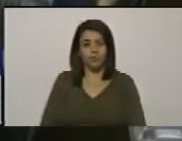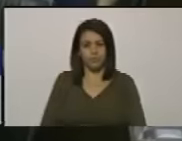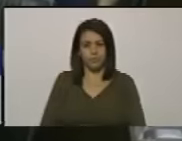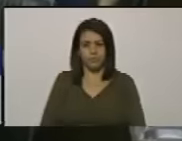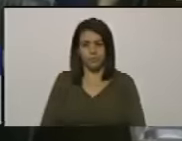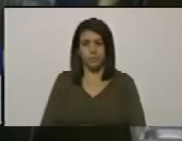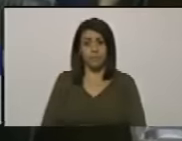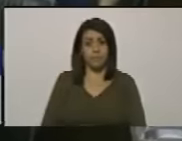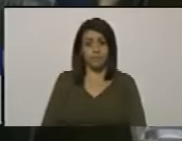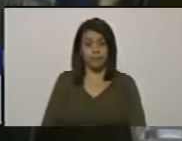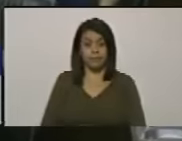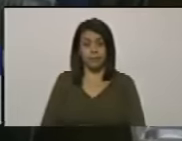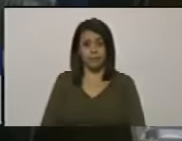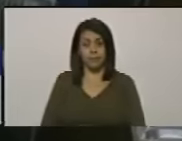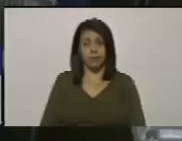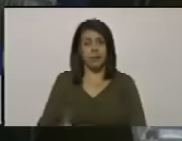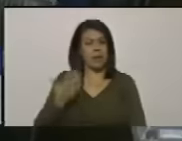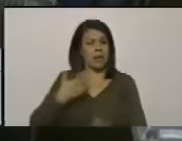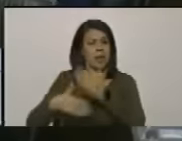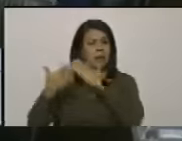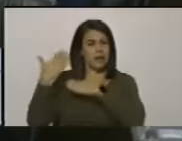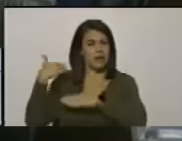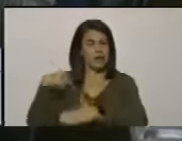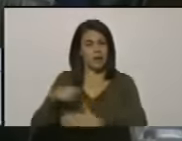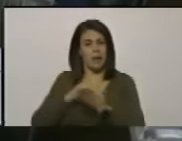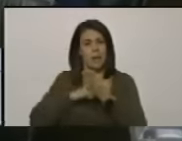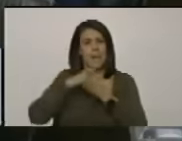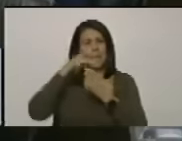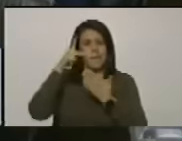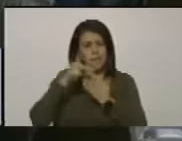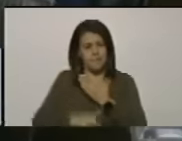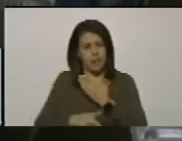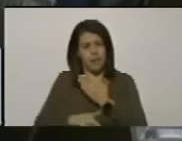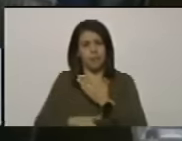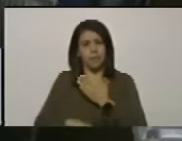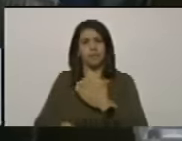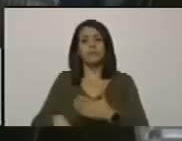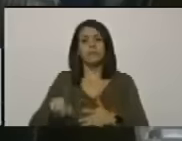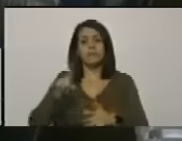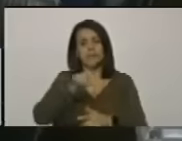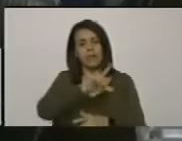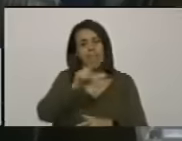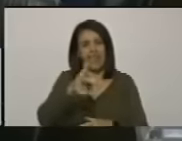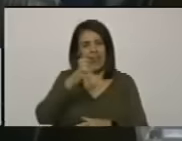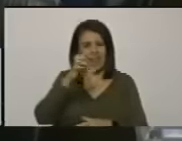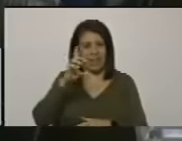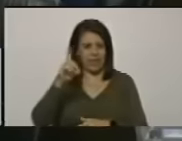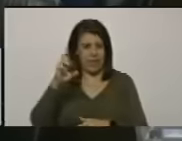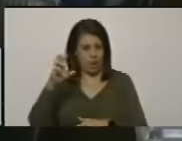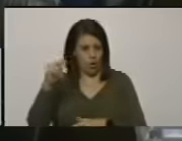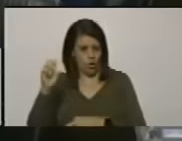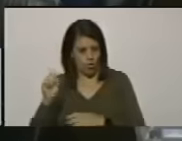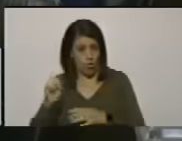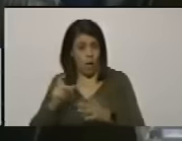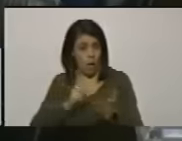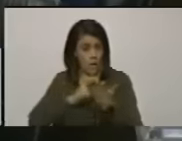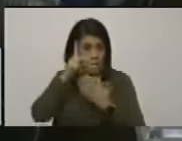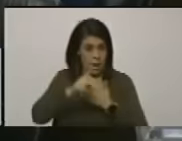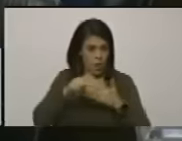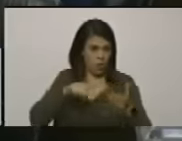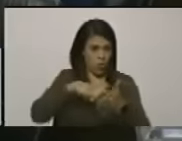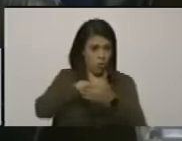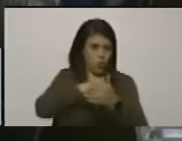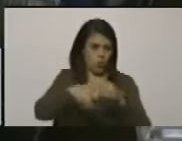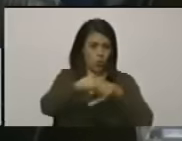y resulta que los que en aquel momento estaban conspirando con la operación Gedeón con el golpe de